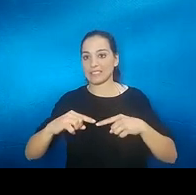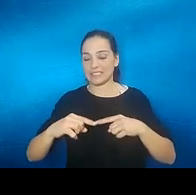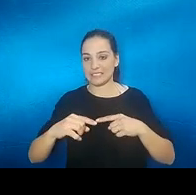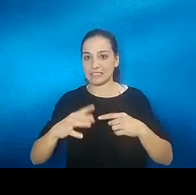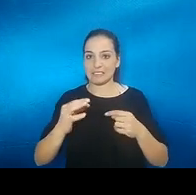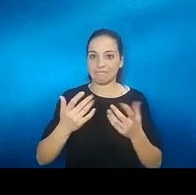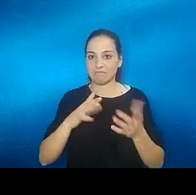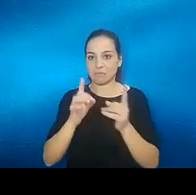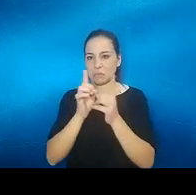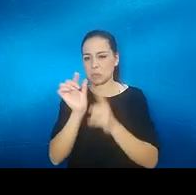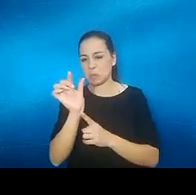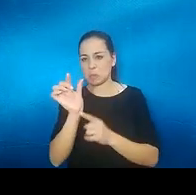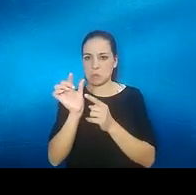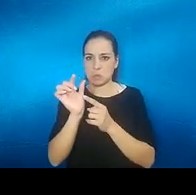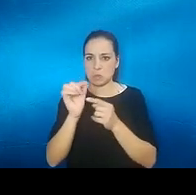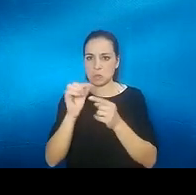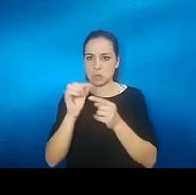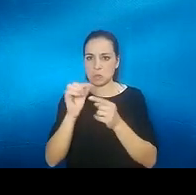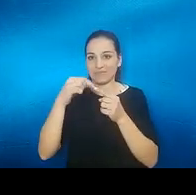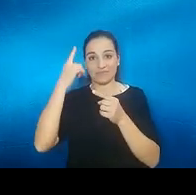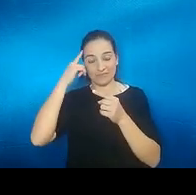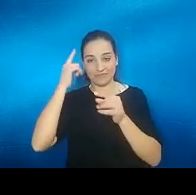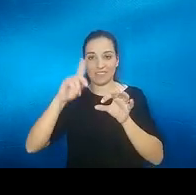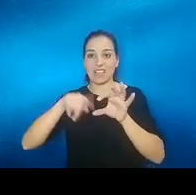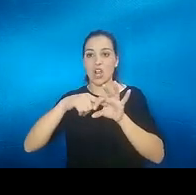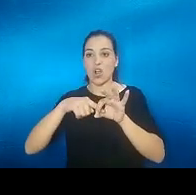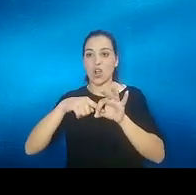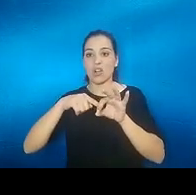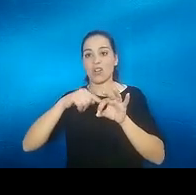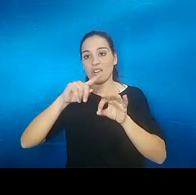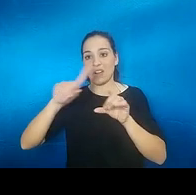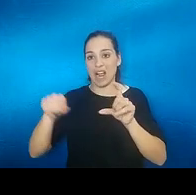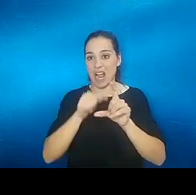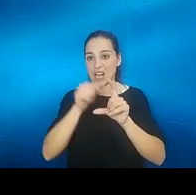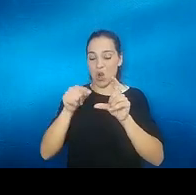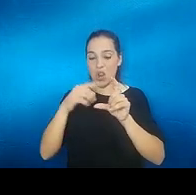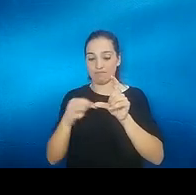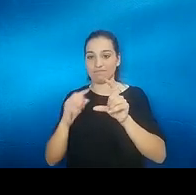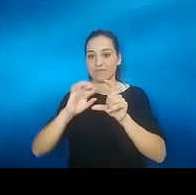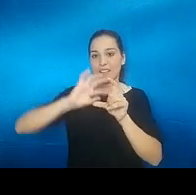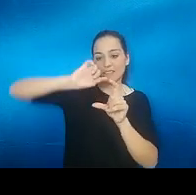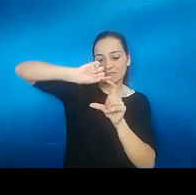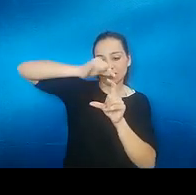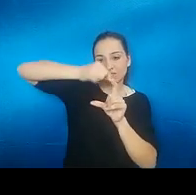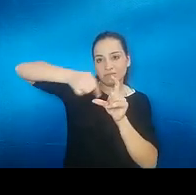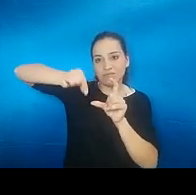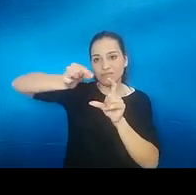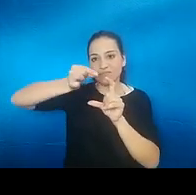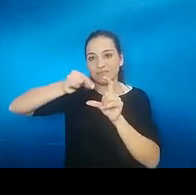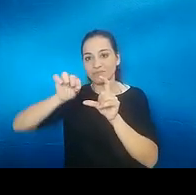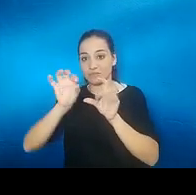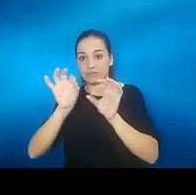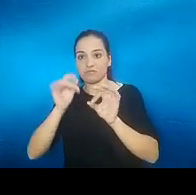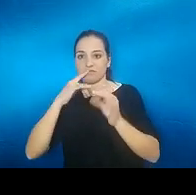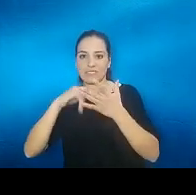esta longitud aproximadamente que se enrolla sobre la cóclea sobre el caracol es un sistema súper complejo pero